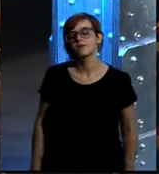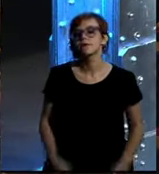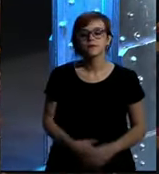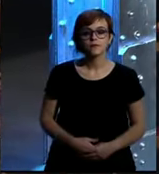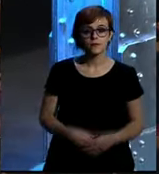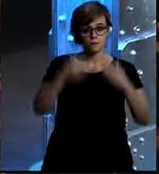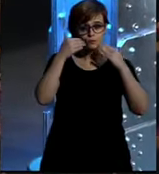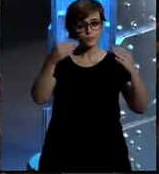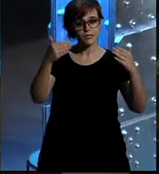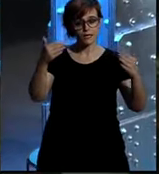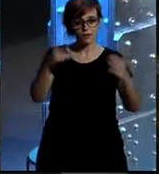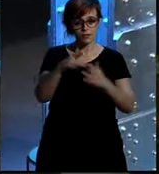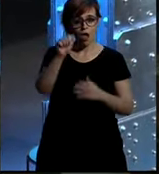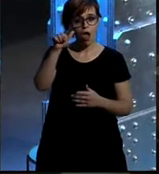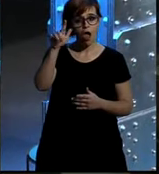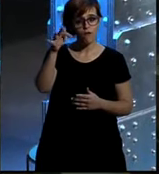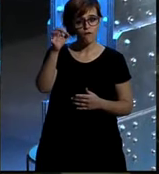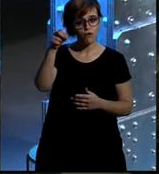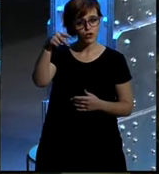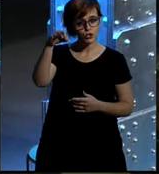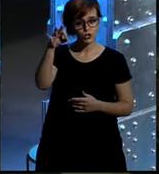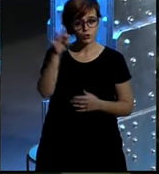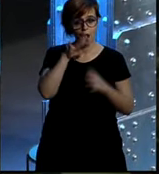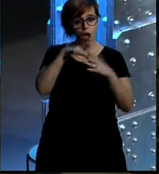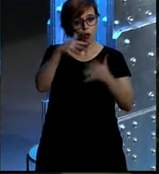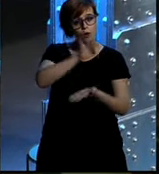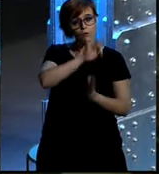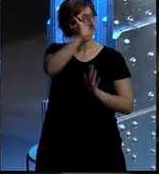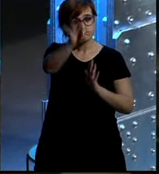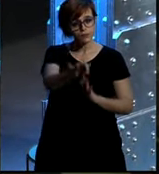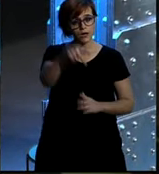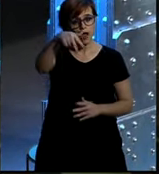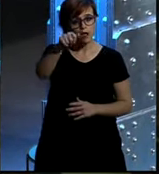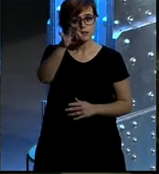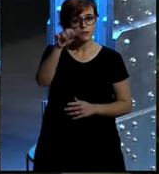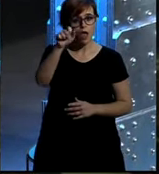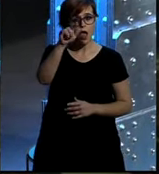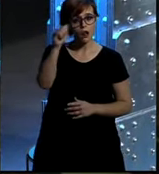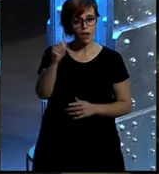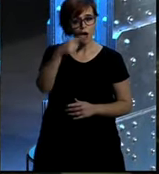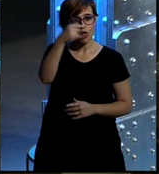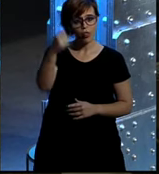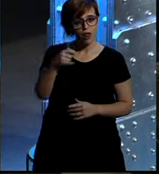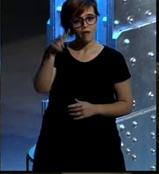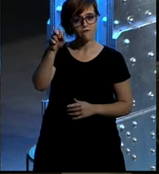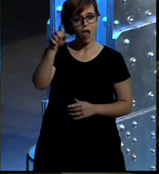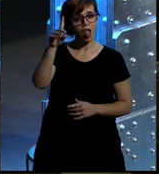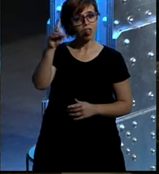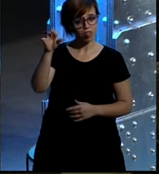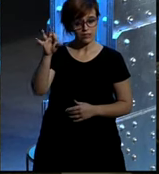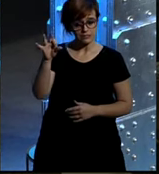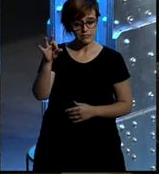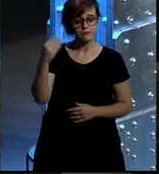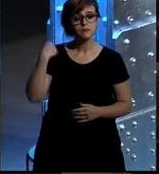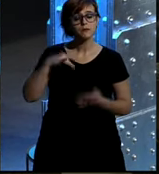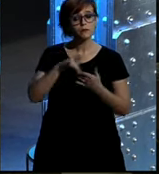Muy bien, muchas gracias Alfonso. A continuación va a intervenir Natalia González Valdés. Natalia es